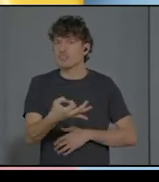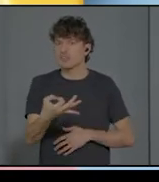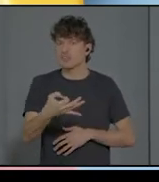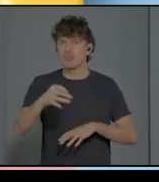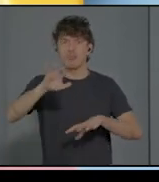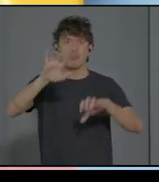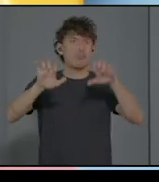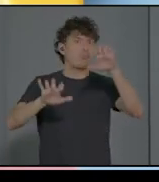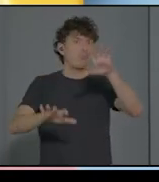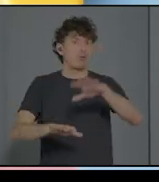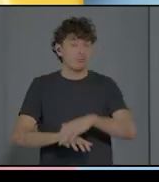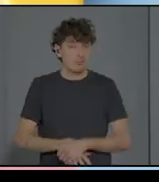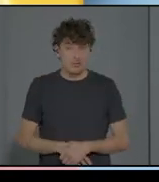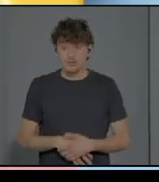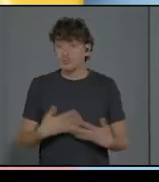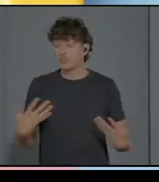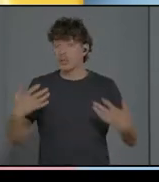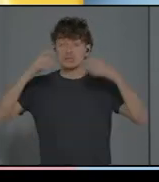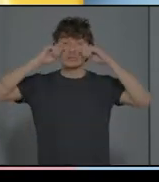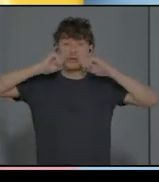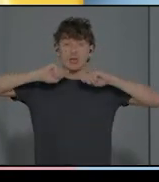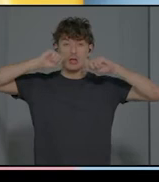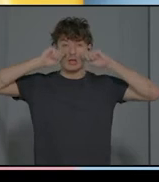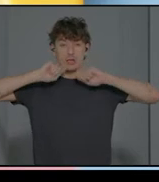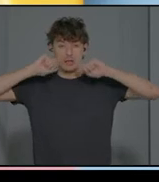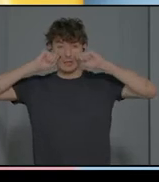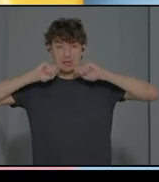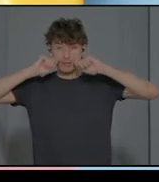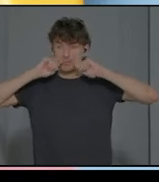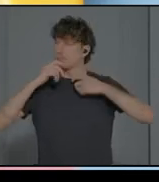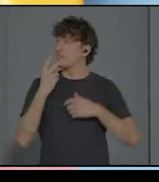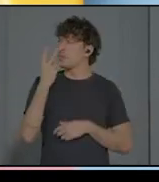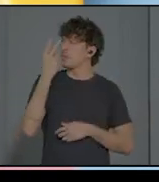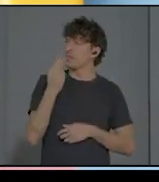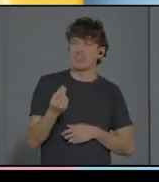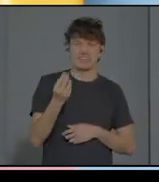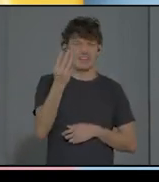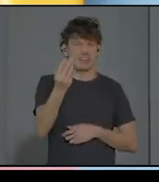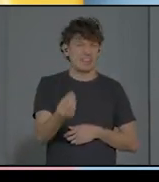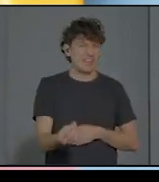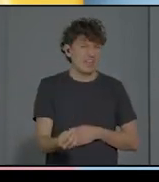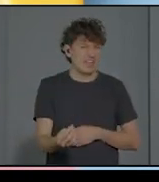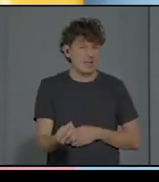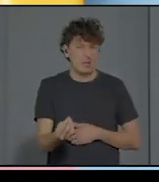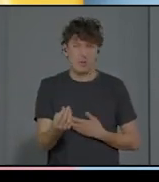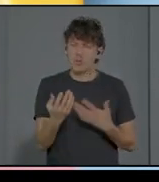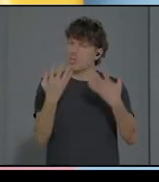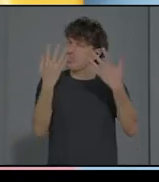en los dos o tres días o los primeros diez días es comprendido por los padres,